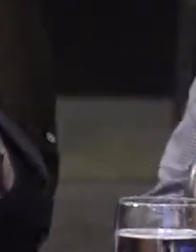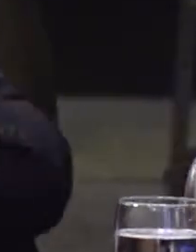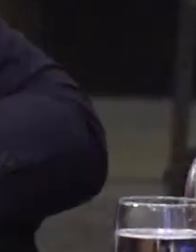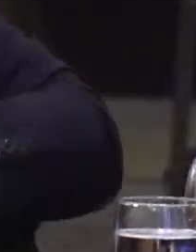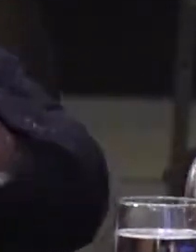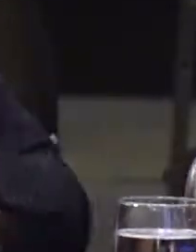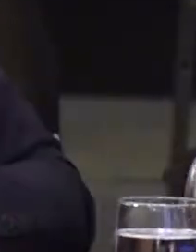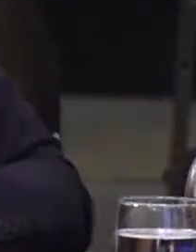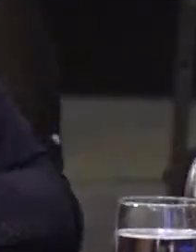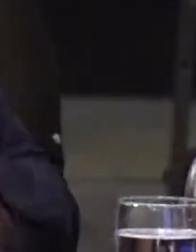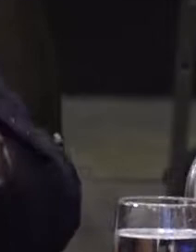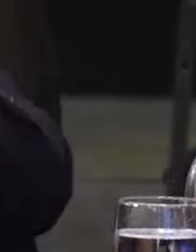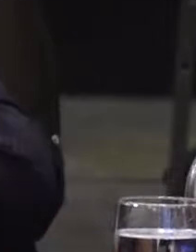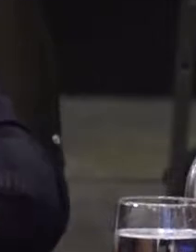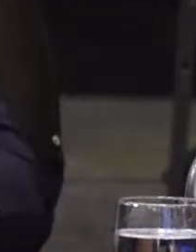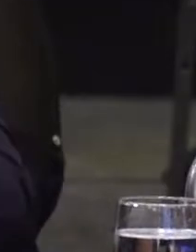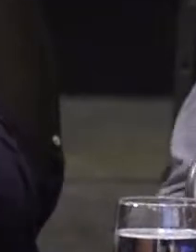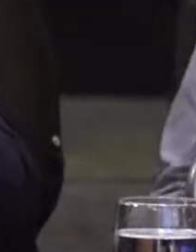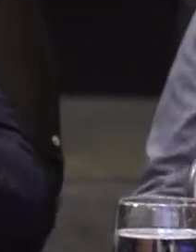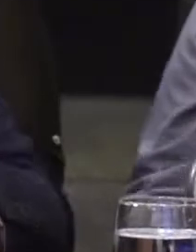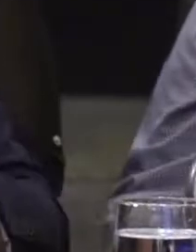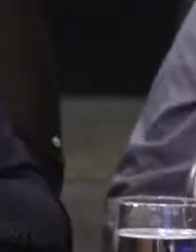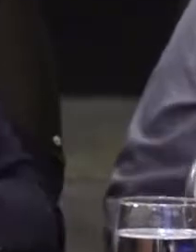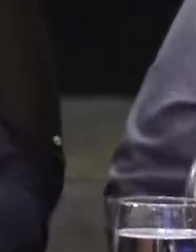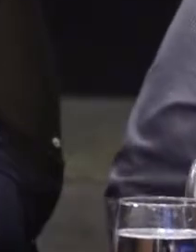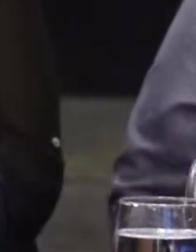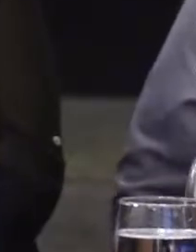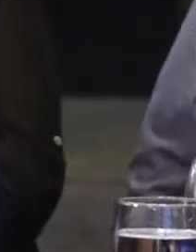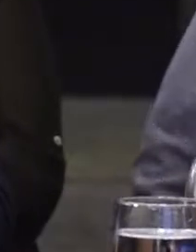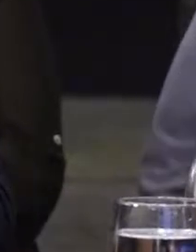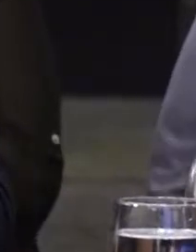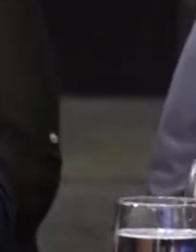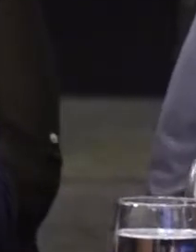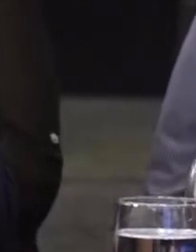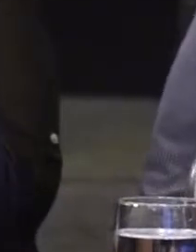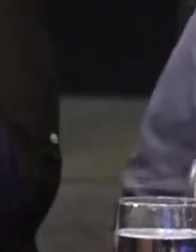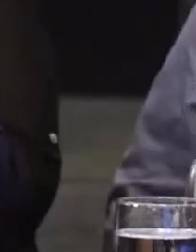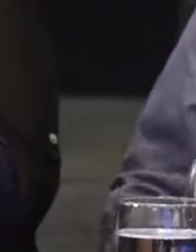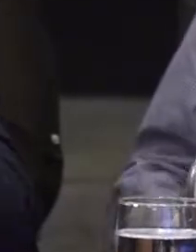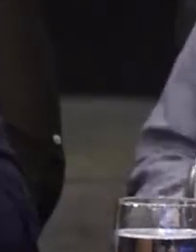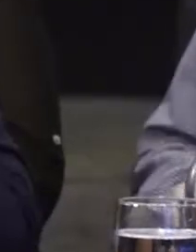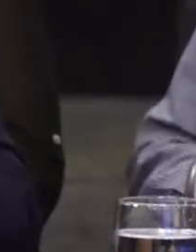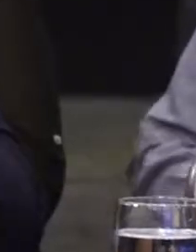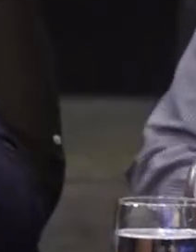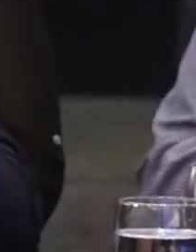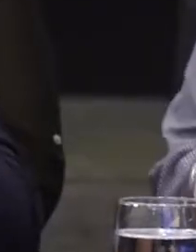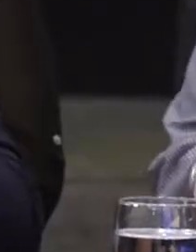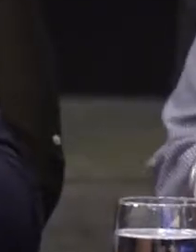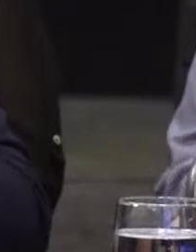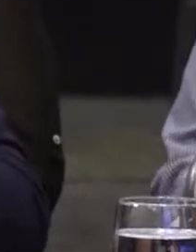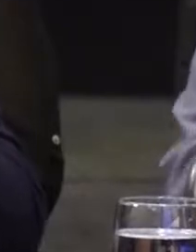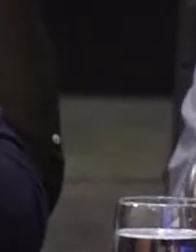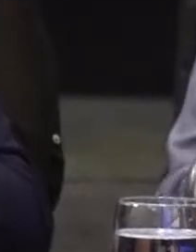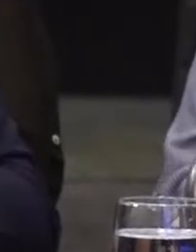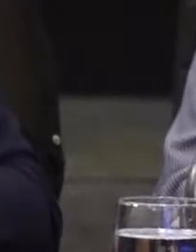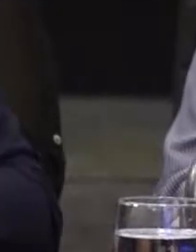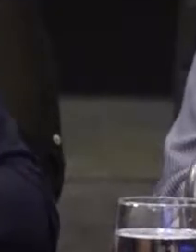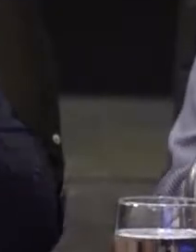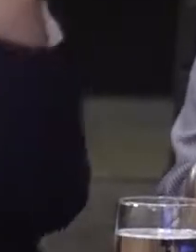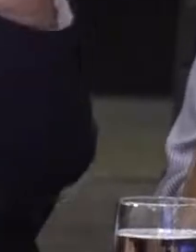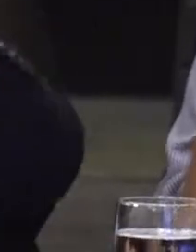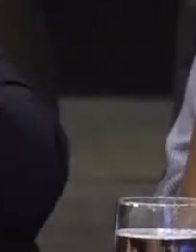nuestro medio de comunicación es visual, deberíamos tener pantallas en el cual pudiéramos conocer no solamente el día de las elecciones, sino el proceso electoral como sí.